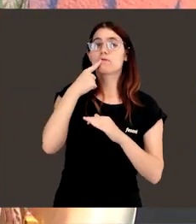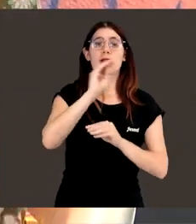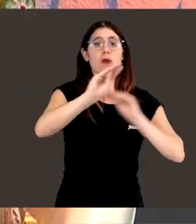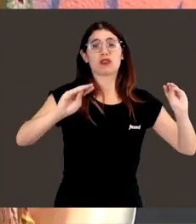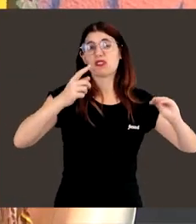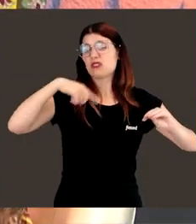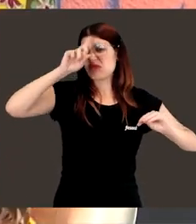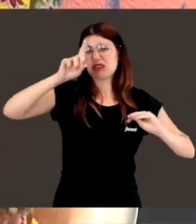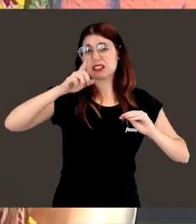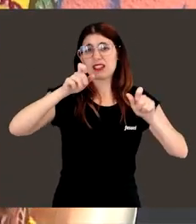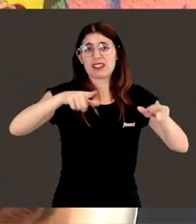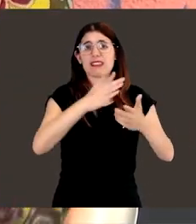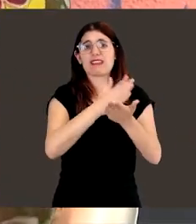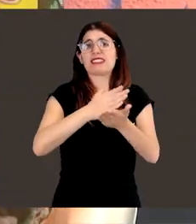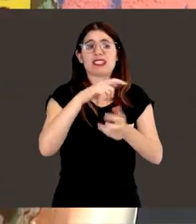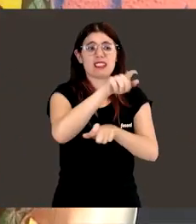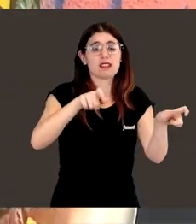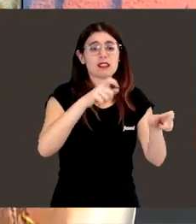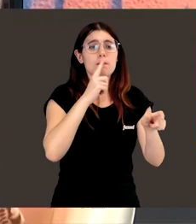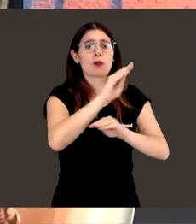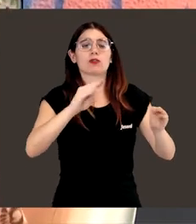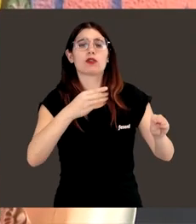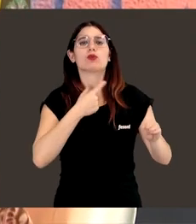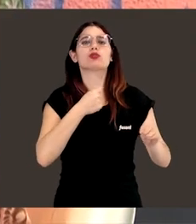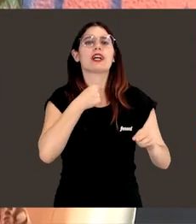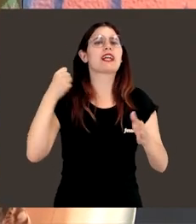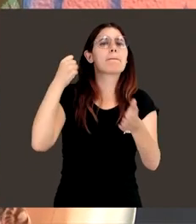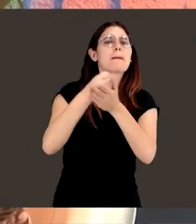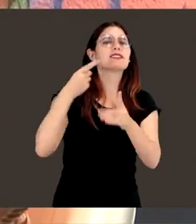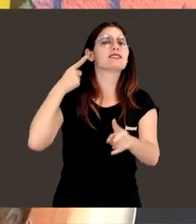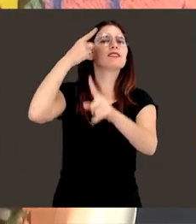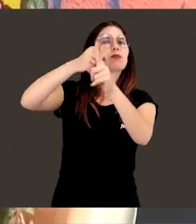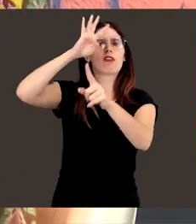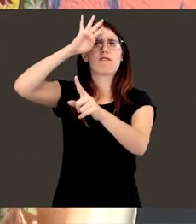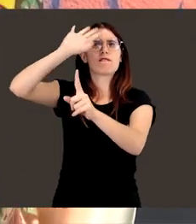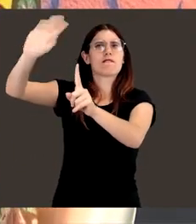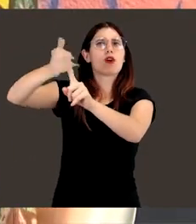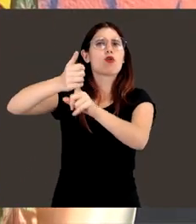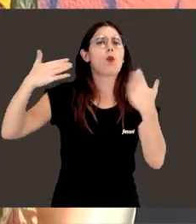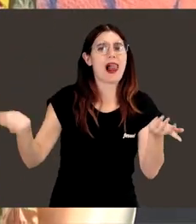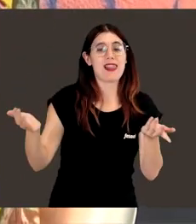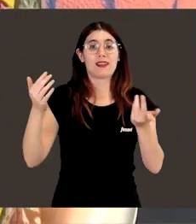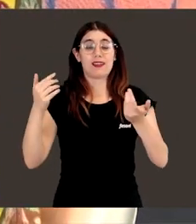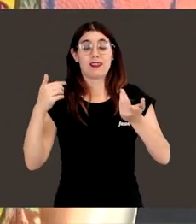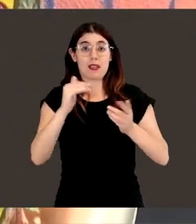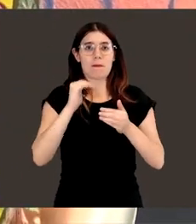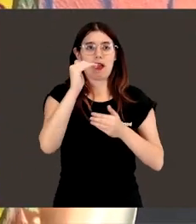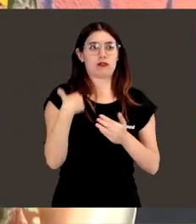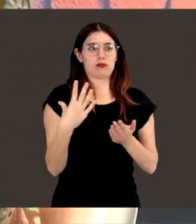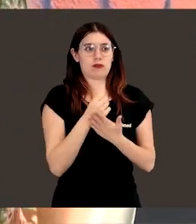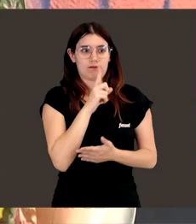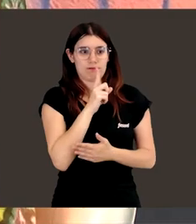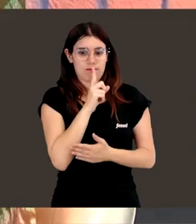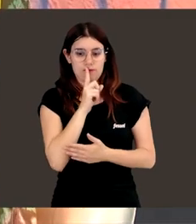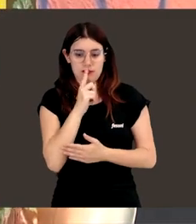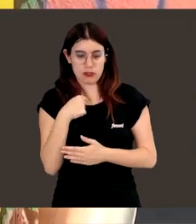acuerdo muy bien por qué, preguntó, ¿pero qué os gustaría, a qué es lo máximo a lo que os gustaría llegar a ser de mayor? Y bueno, todas calladas, y yo